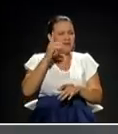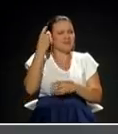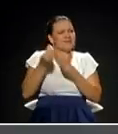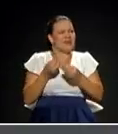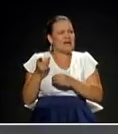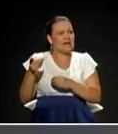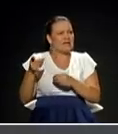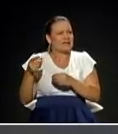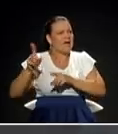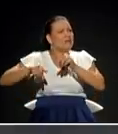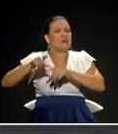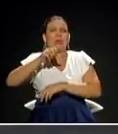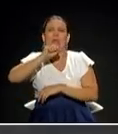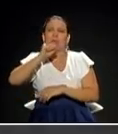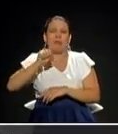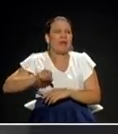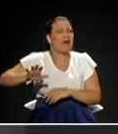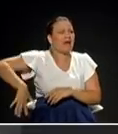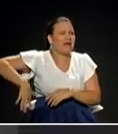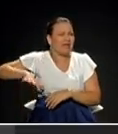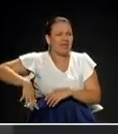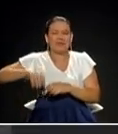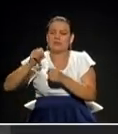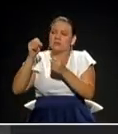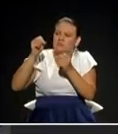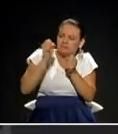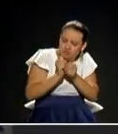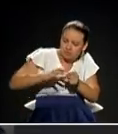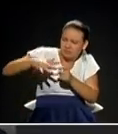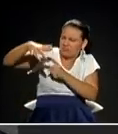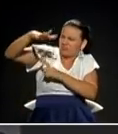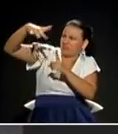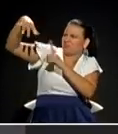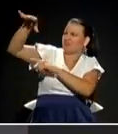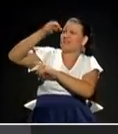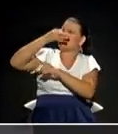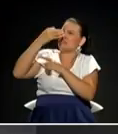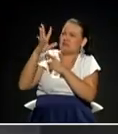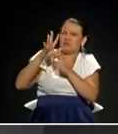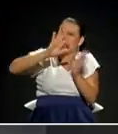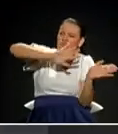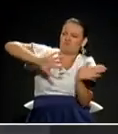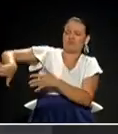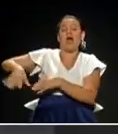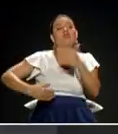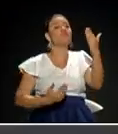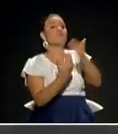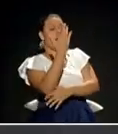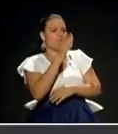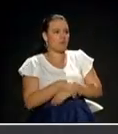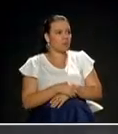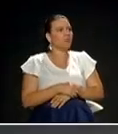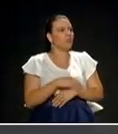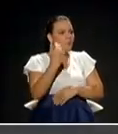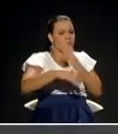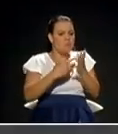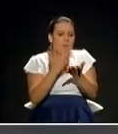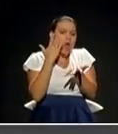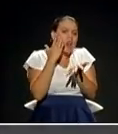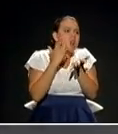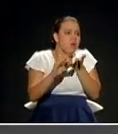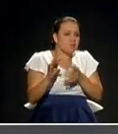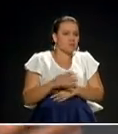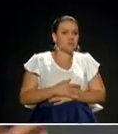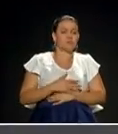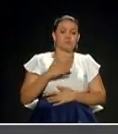los más viejos, los que contaminaban más. Eso significó una reducción del 82% en las emisiones de partículas 2.5. Yo gobierno